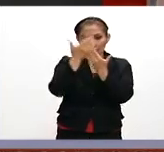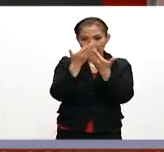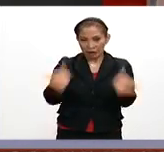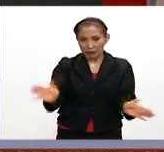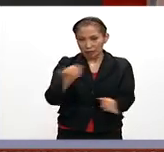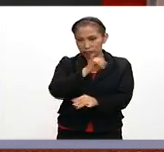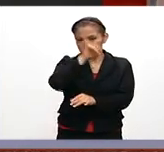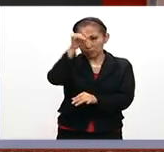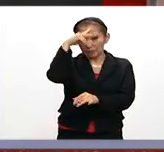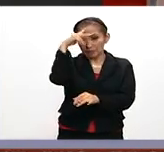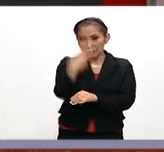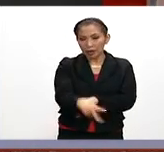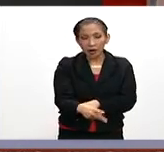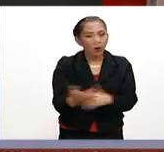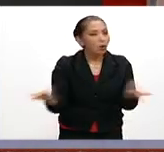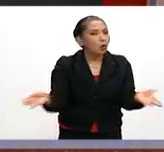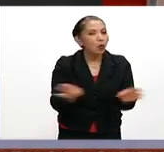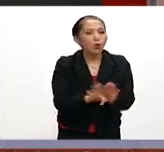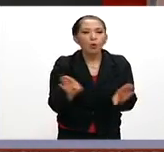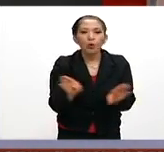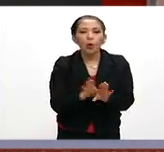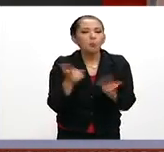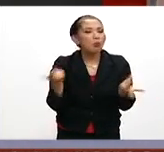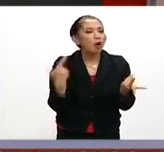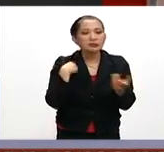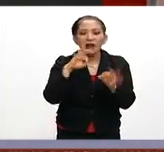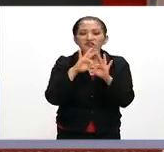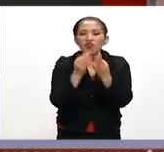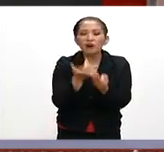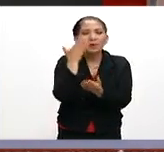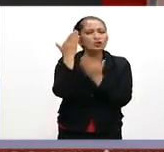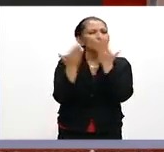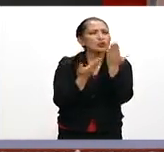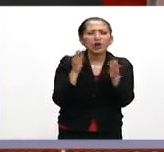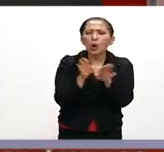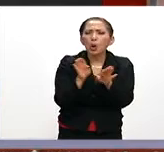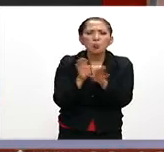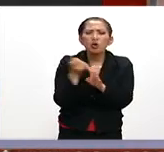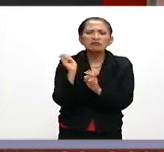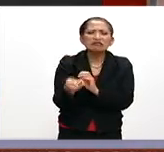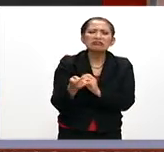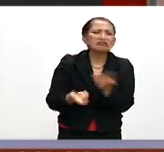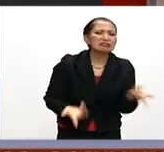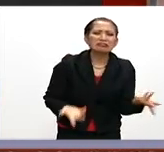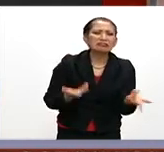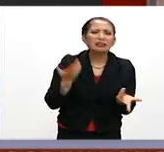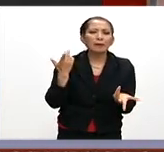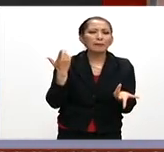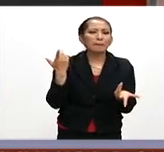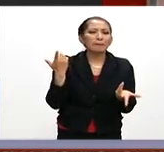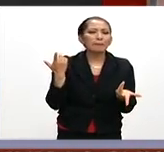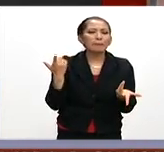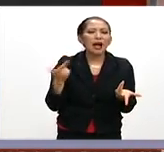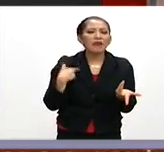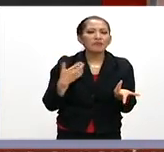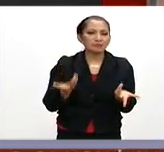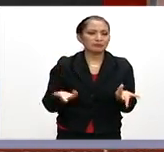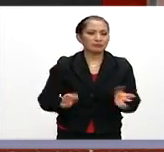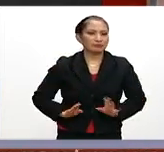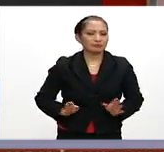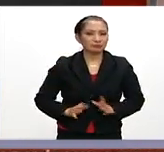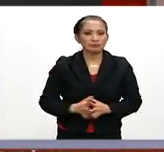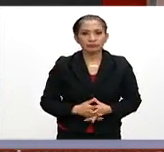distancia en México, ¿cómo es este formato de estudio? ¿Cómo es este tipo de modalidad?